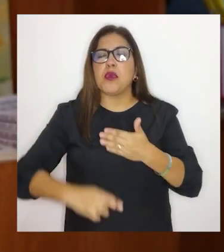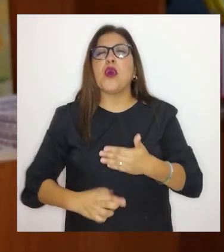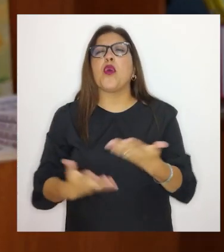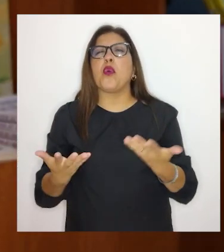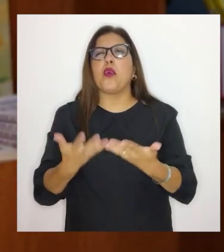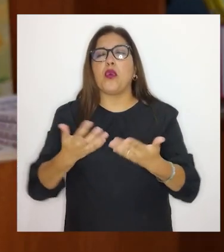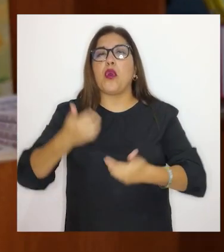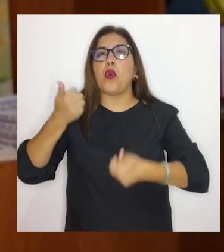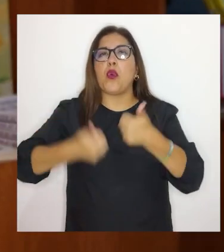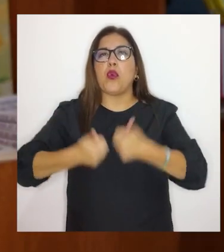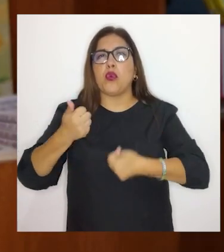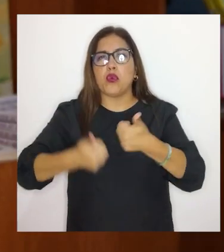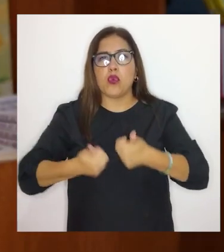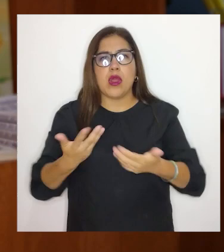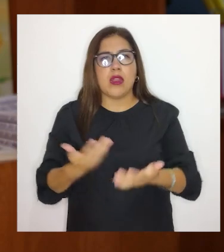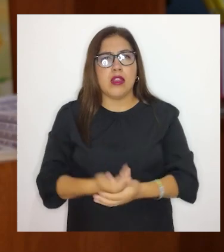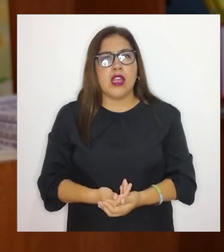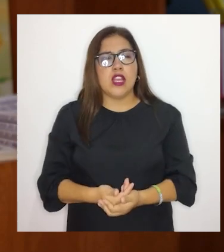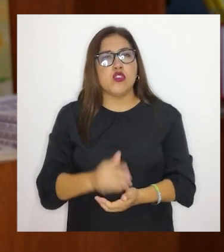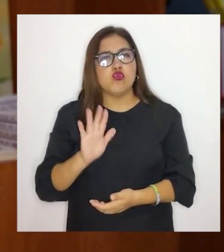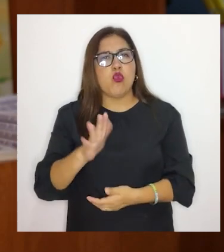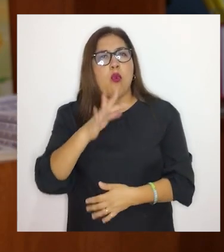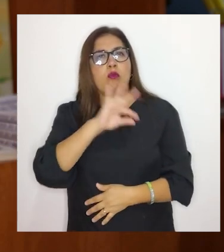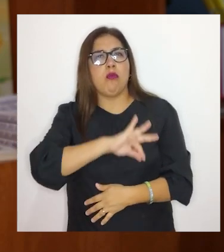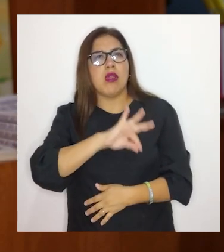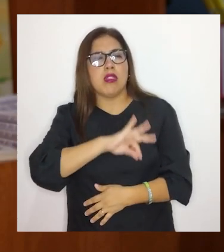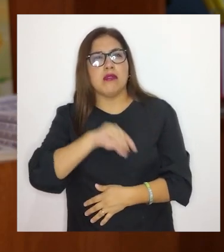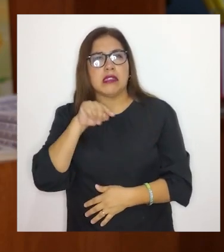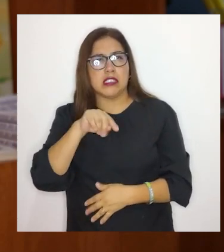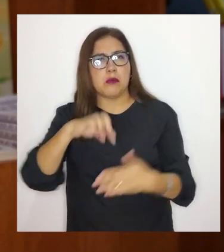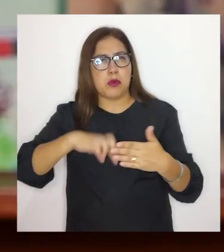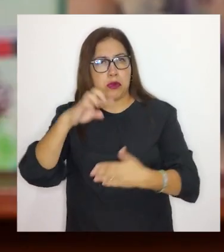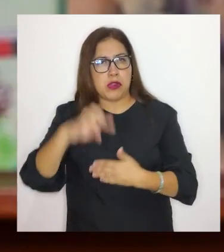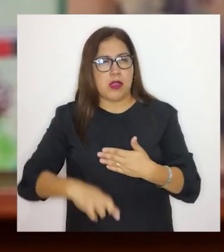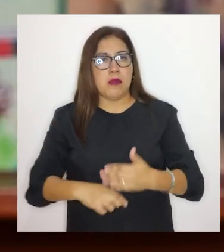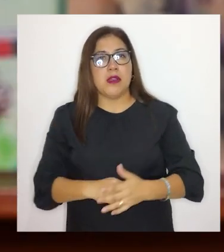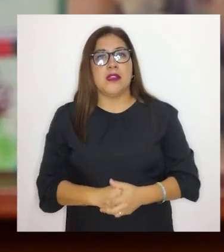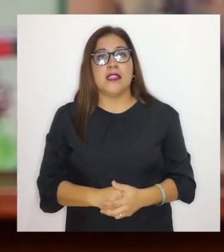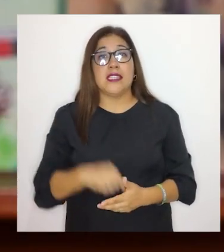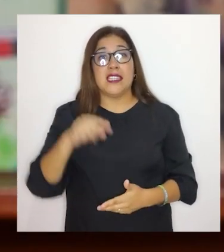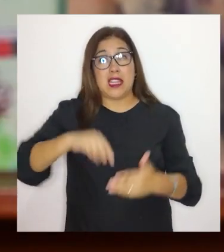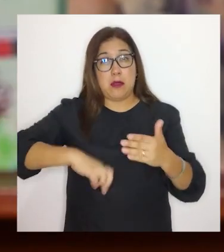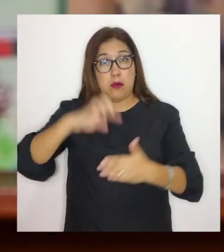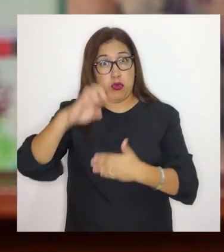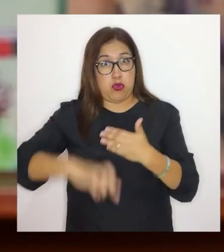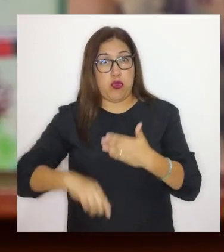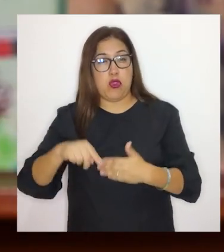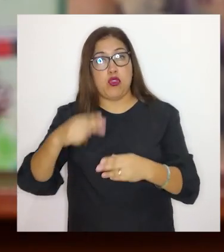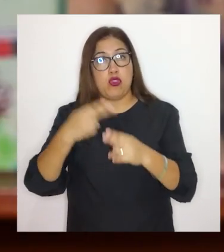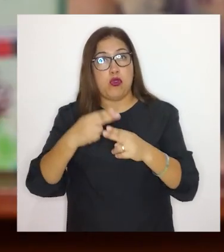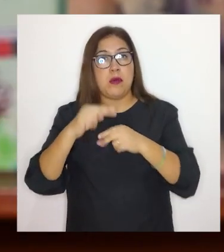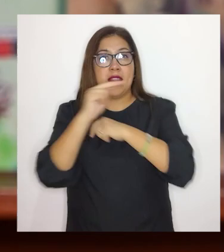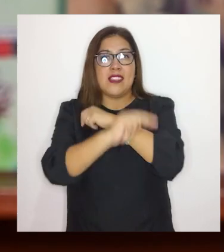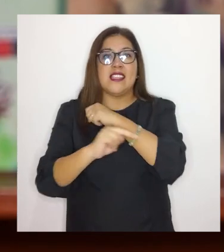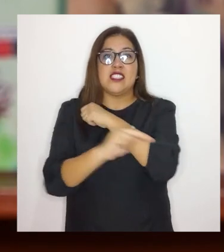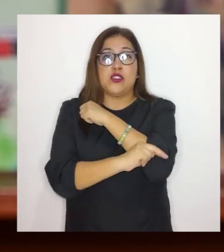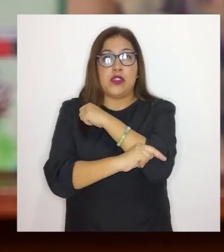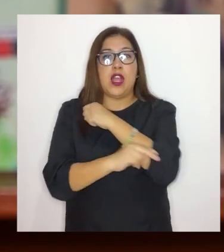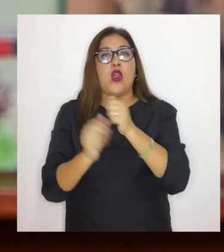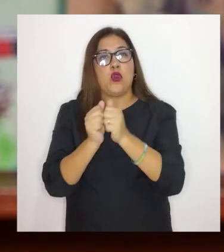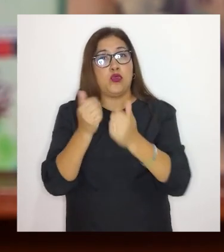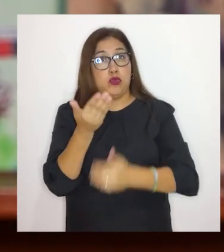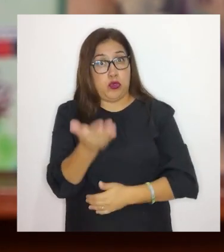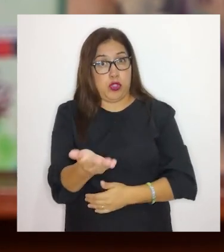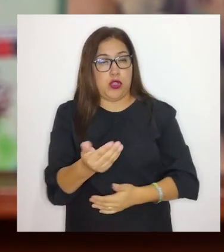y cuáles son los beneficios del mismo? El programa se llama el Programa Nacional Contigo,